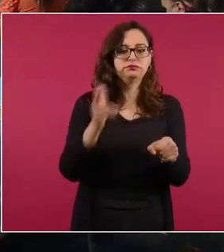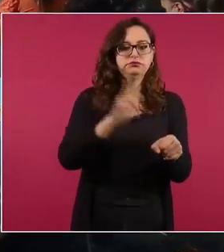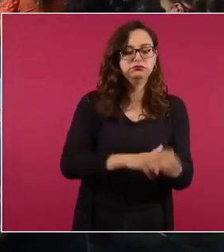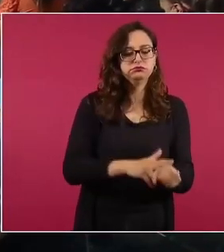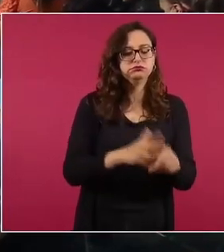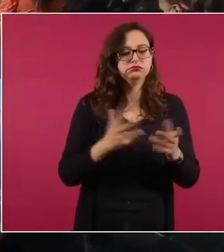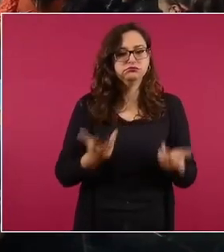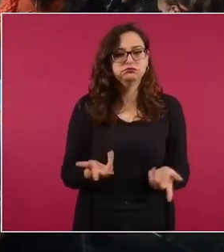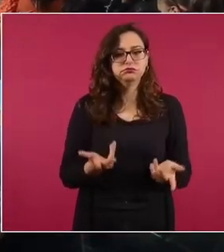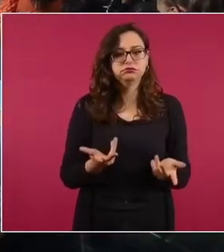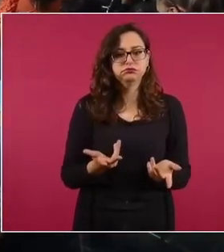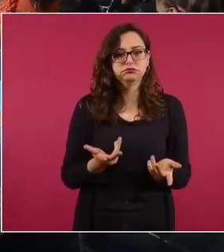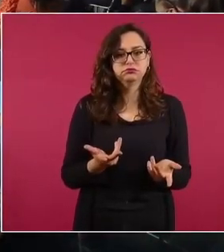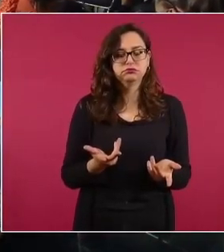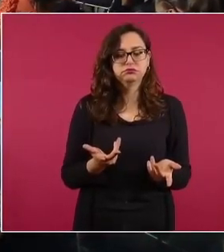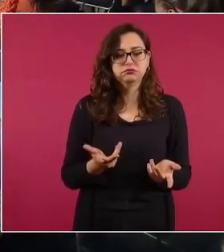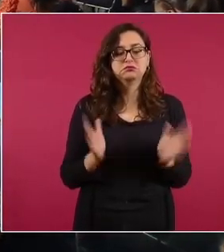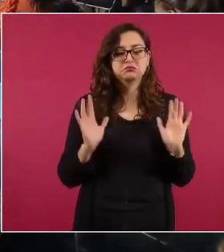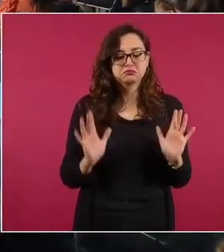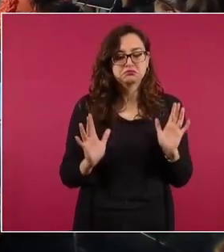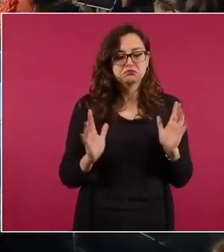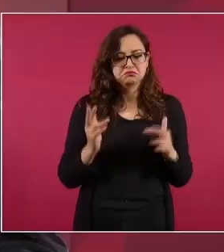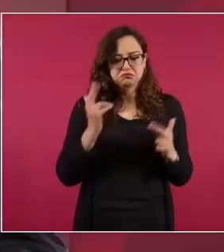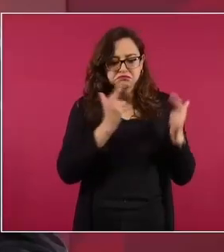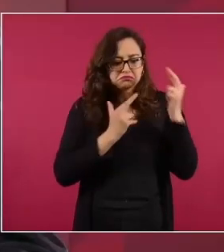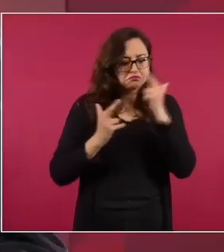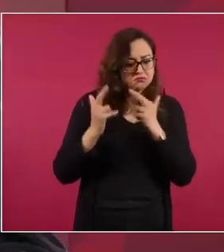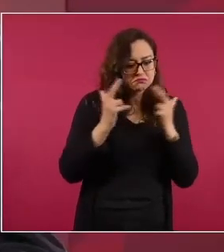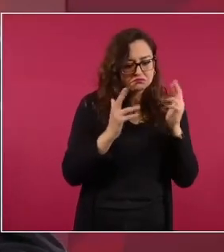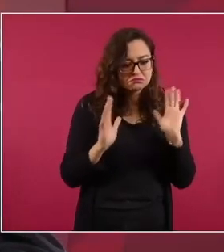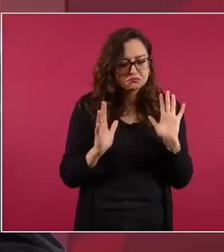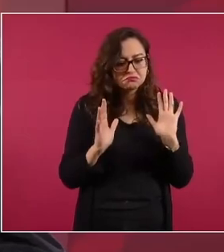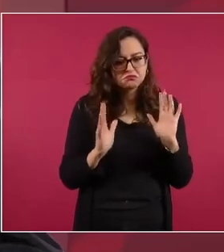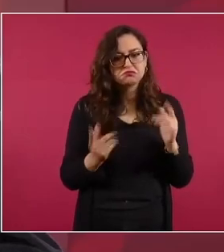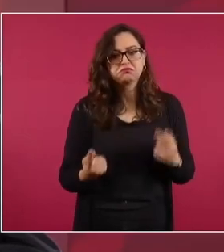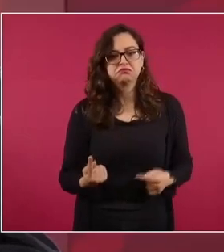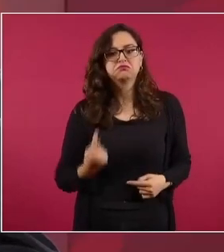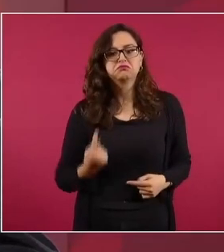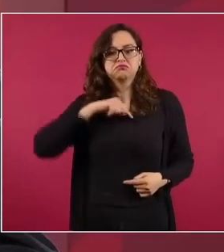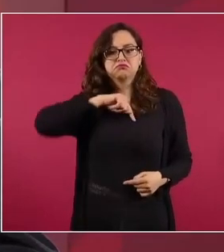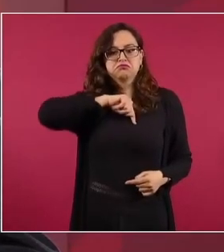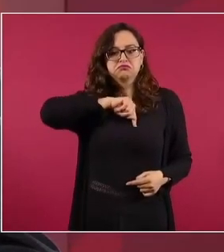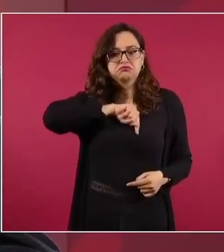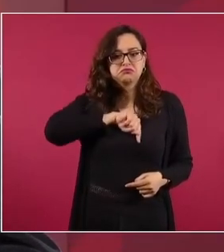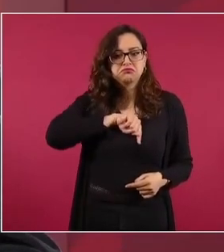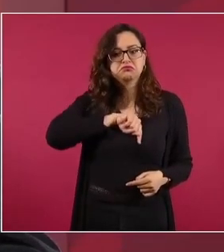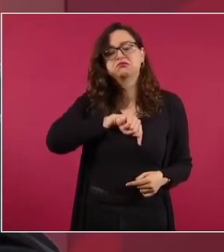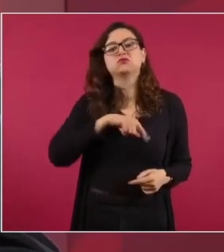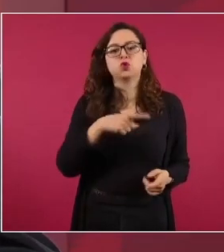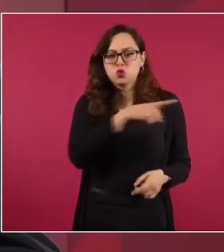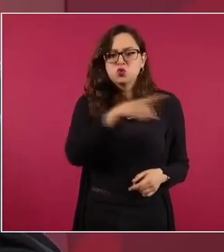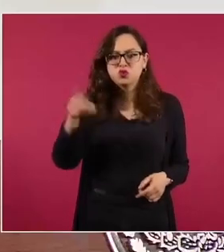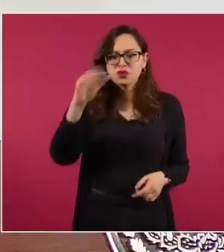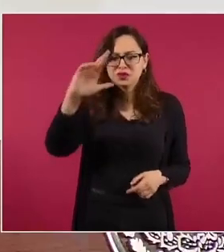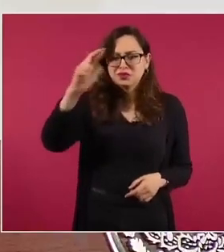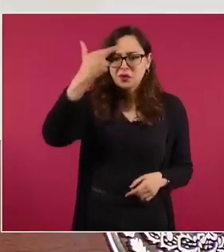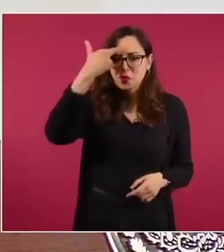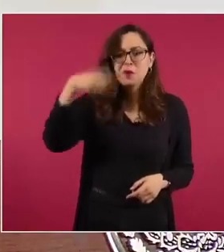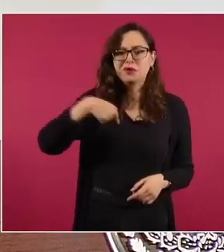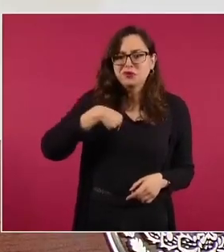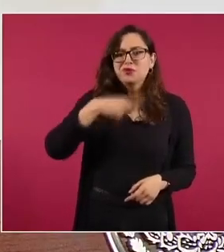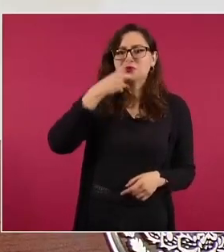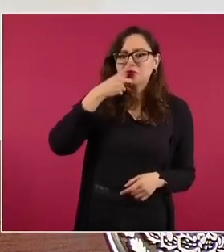recomendaron en un cateterismo, si ustedes se acuerdan de eso,